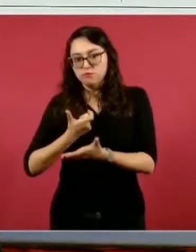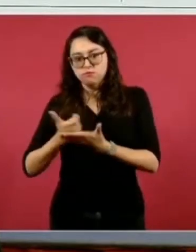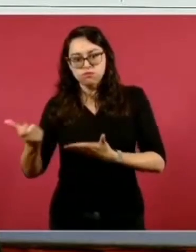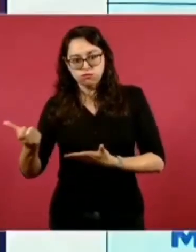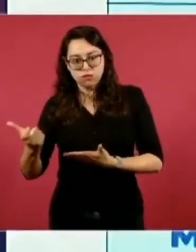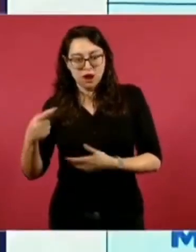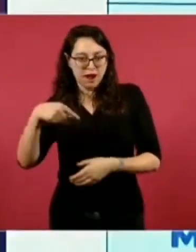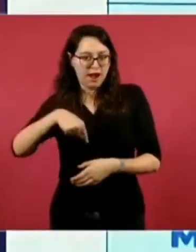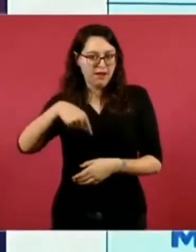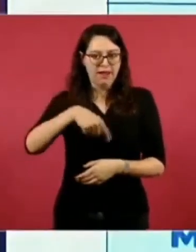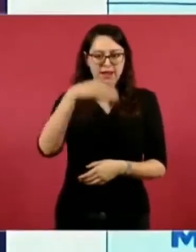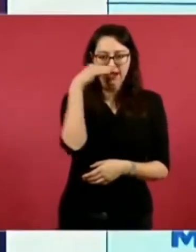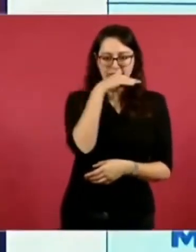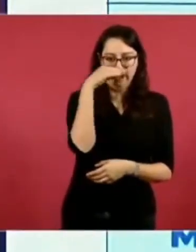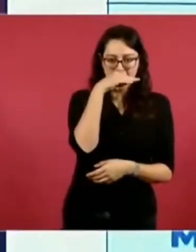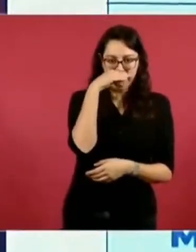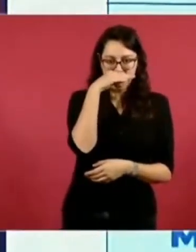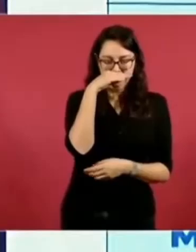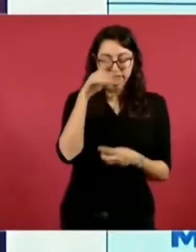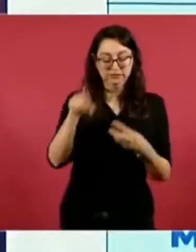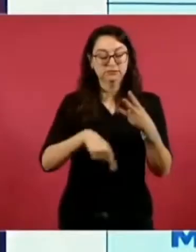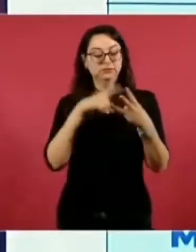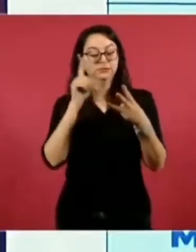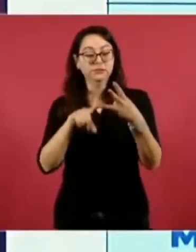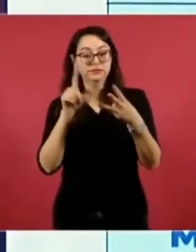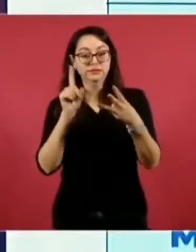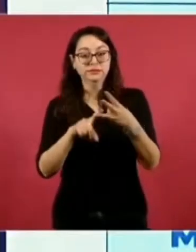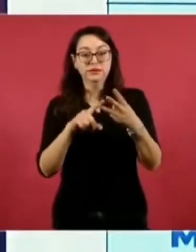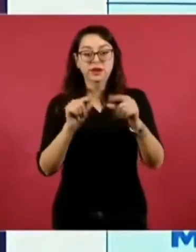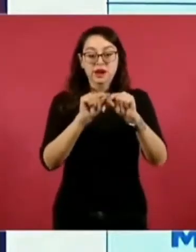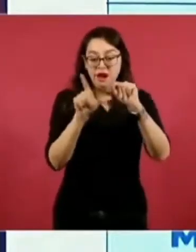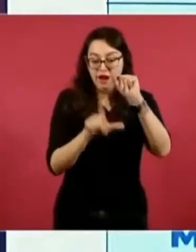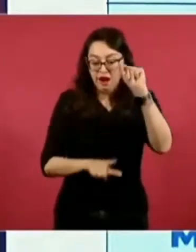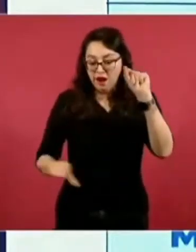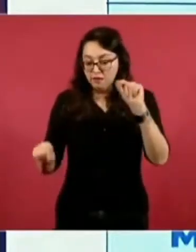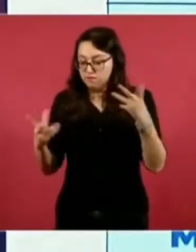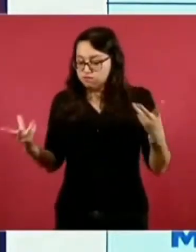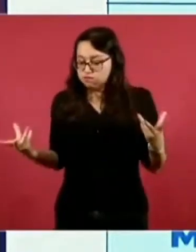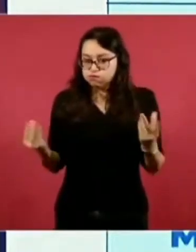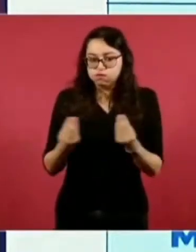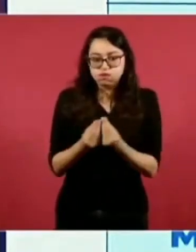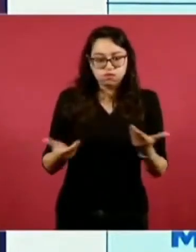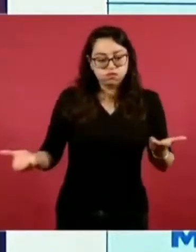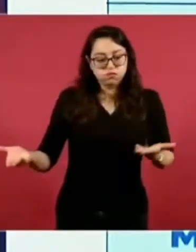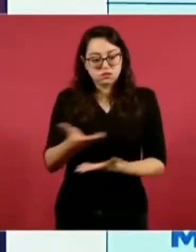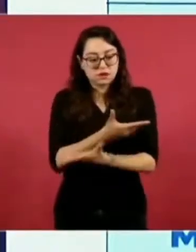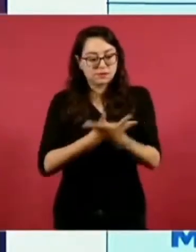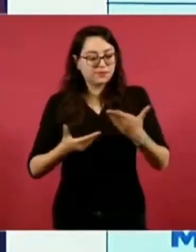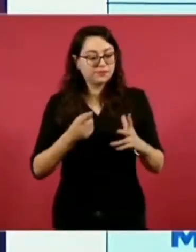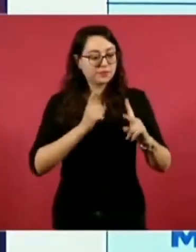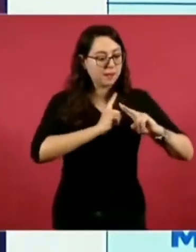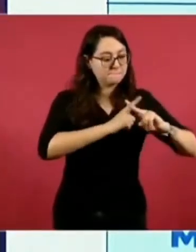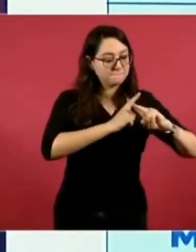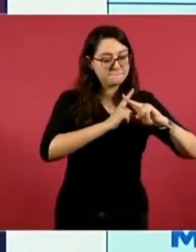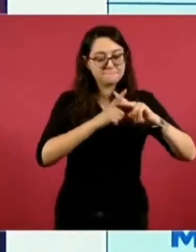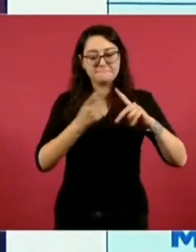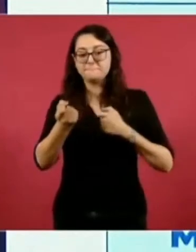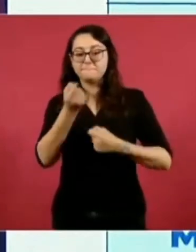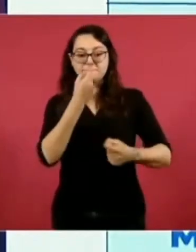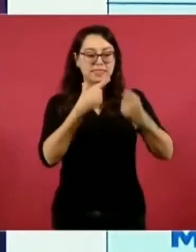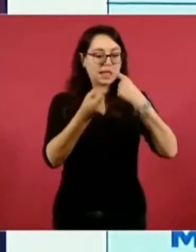tenga una planeación nacional que permita eficientar los recursos, por ejemplo, con la compra consolidada de